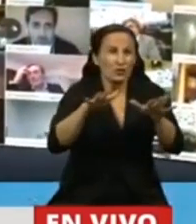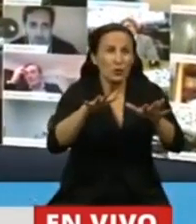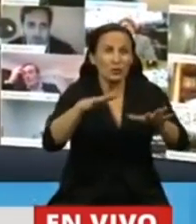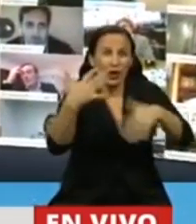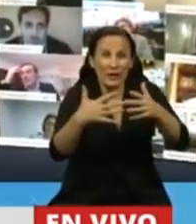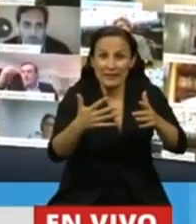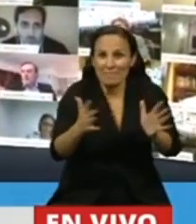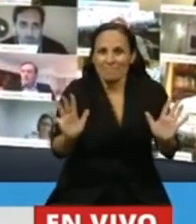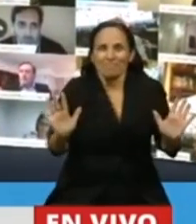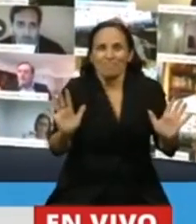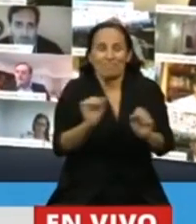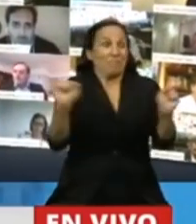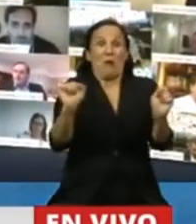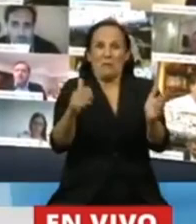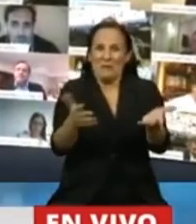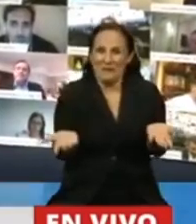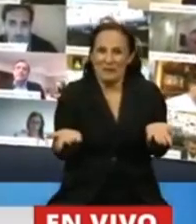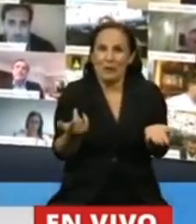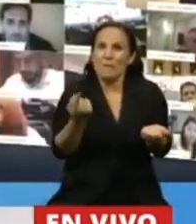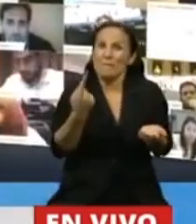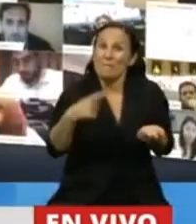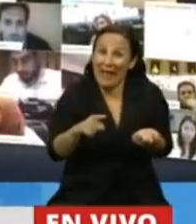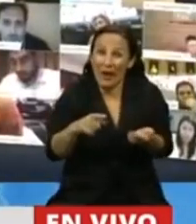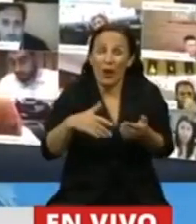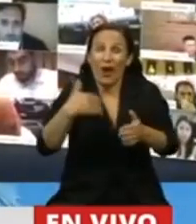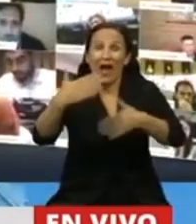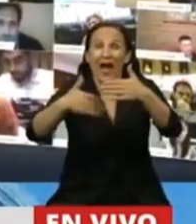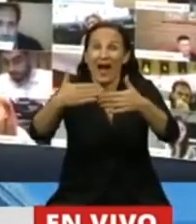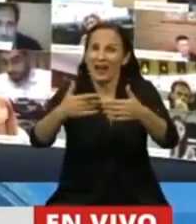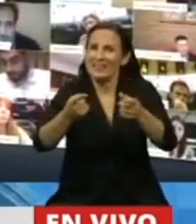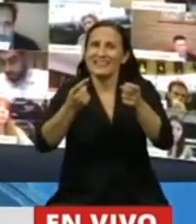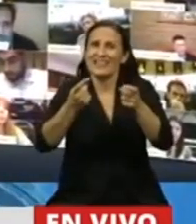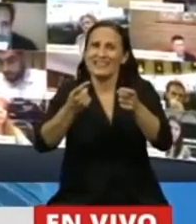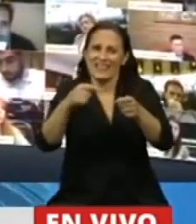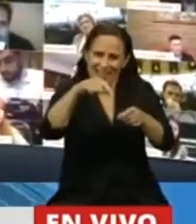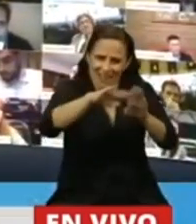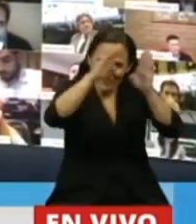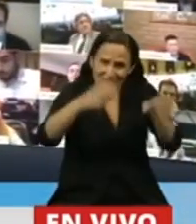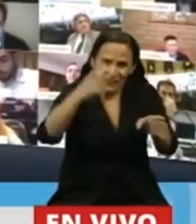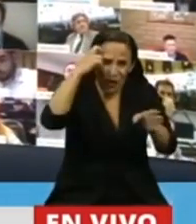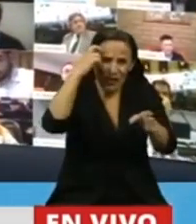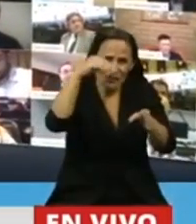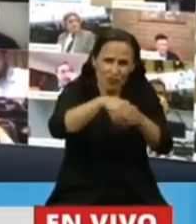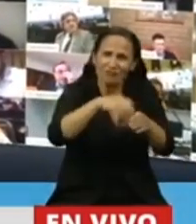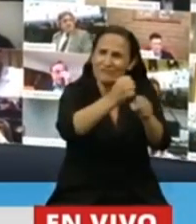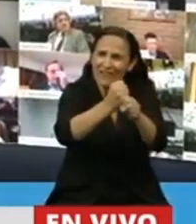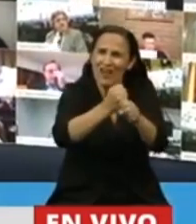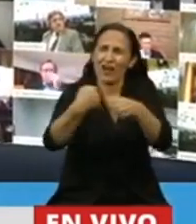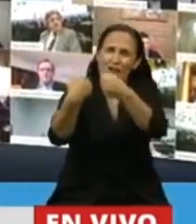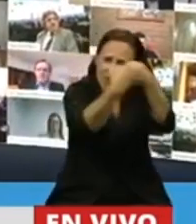Pero todo lo que hay que hacer exige mucho consenso, exige mucho trabajo de este Congreso, exige mucho